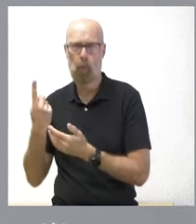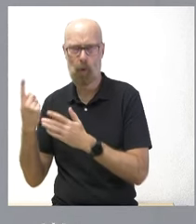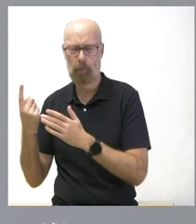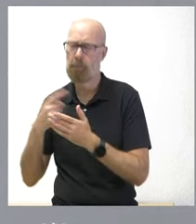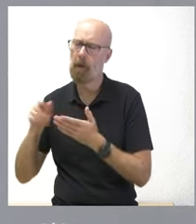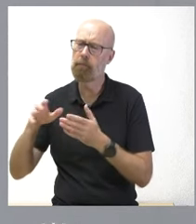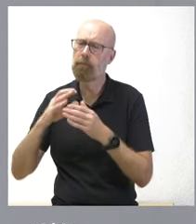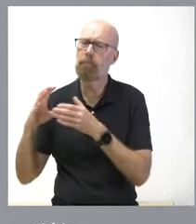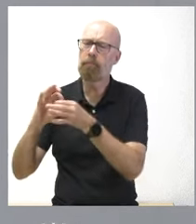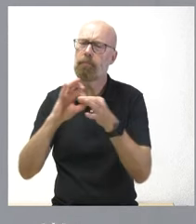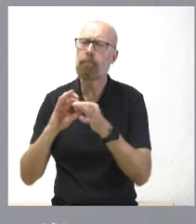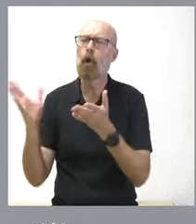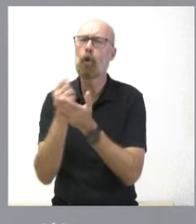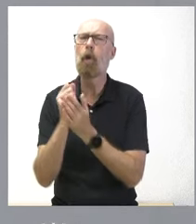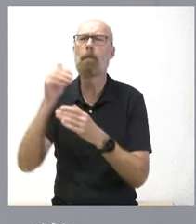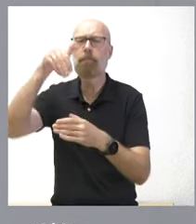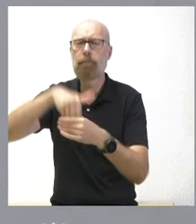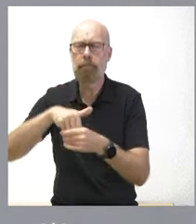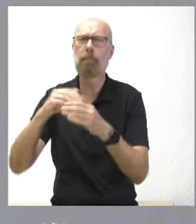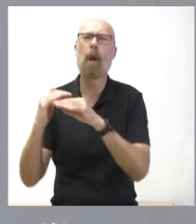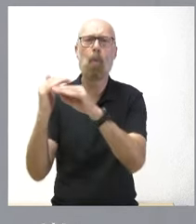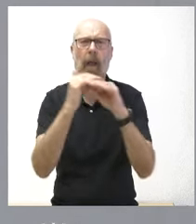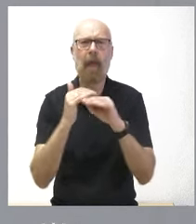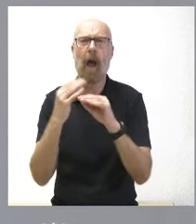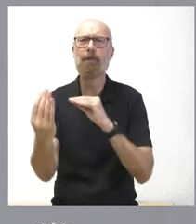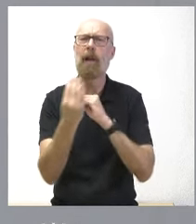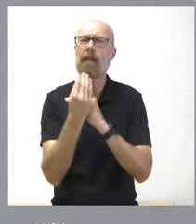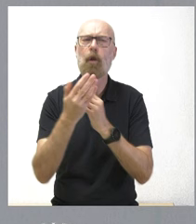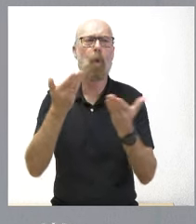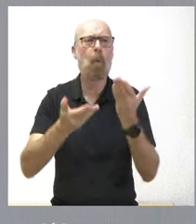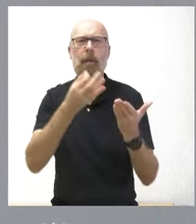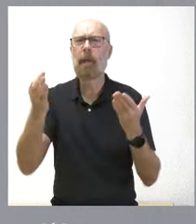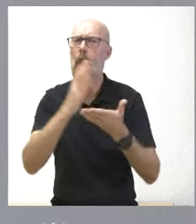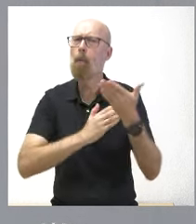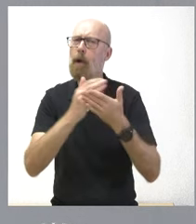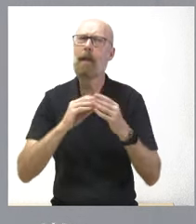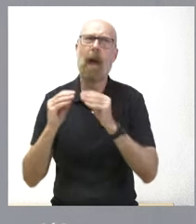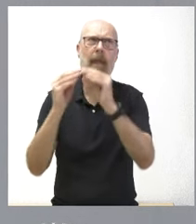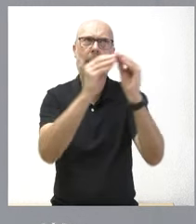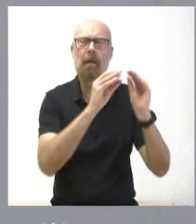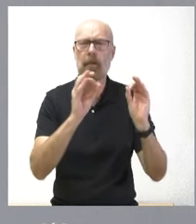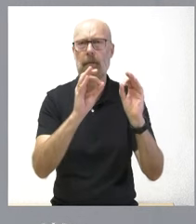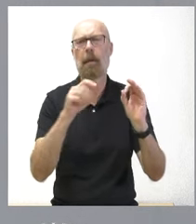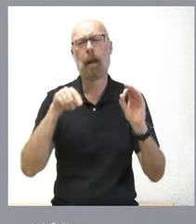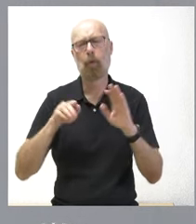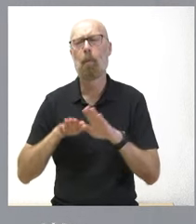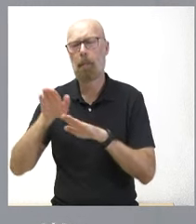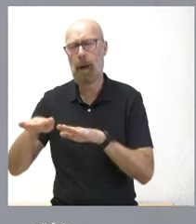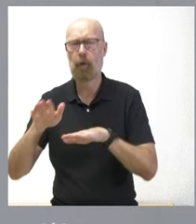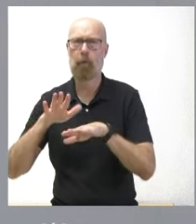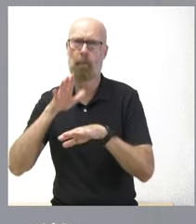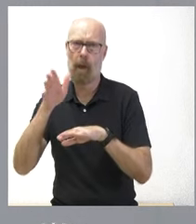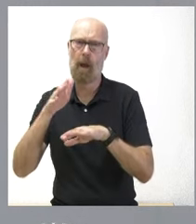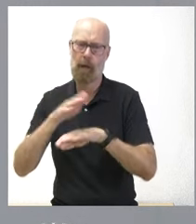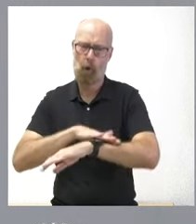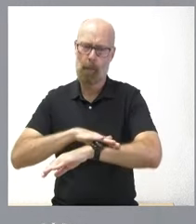financiación justa entre las comunidades autónomas y creo que es un paso adecuado en esa dirección que apoya al Gobierno de Castilla y León a defender los intereses